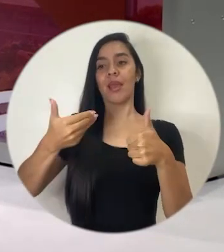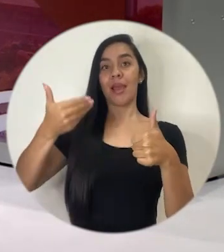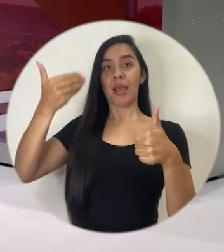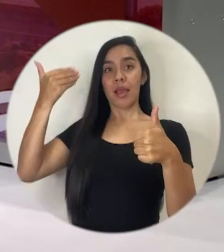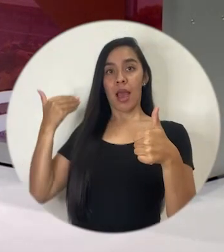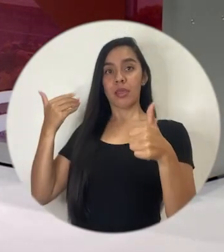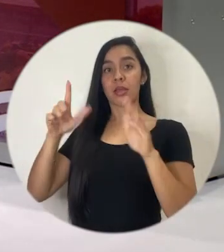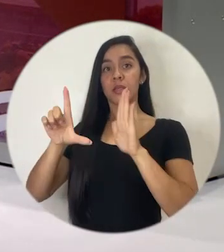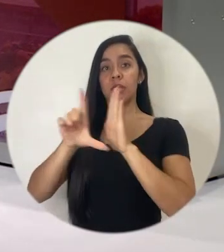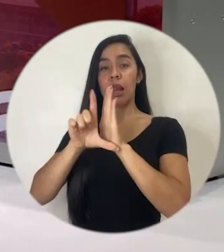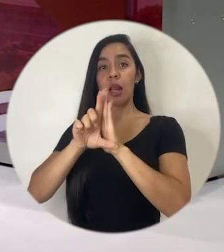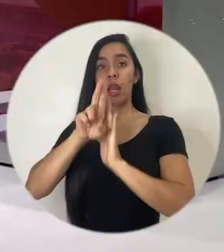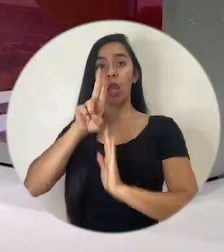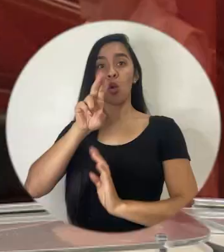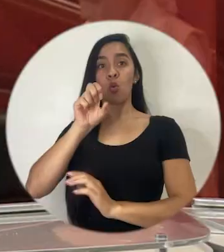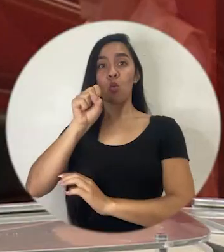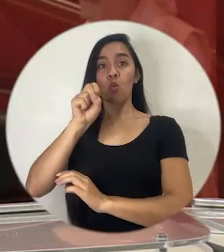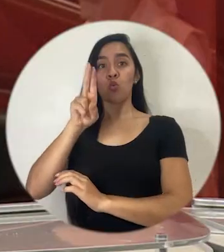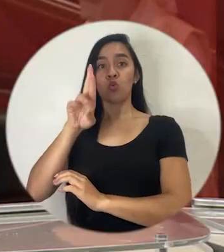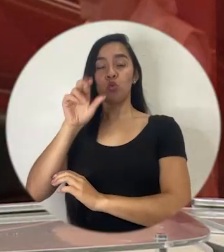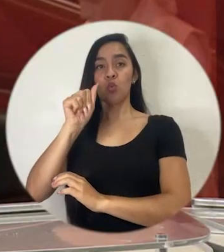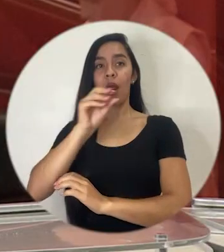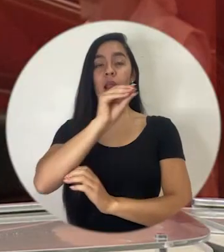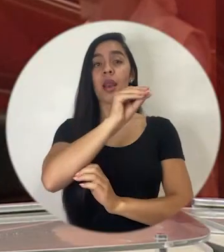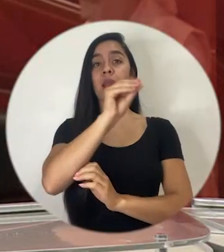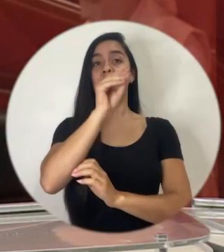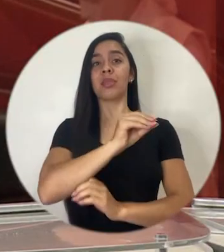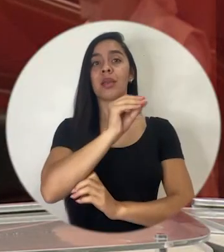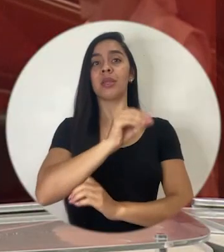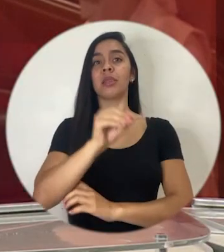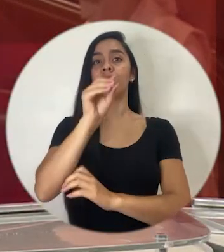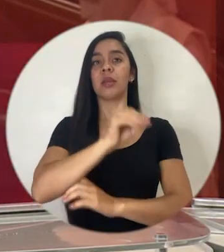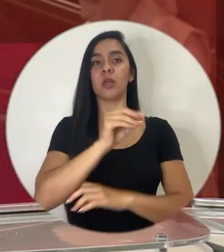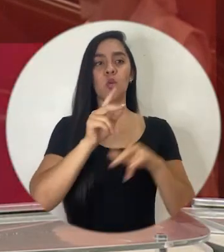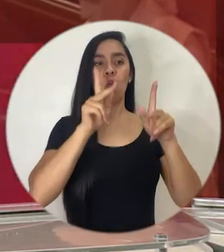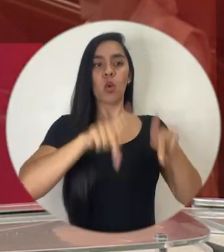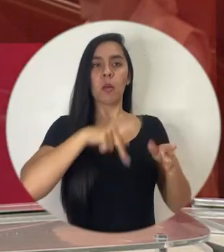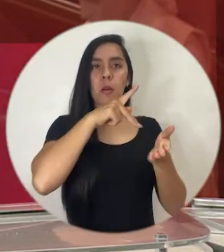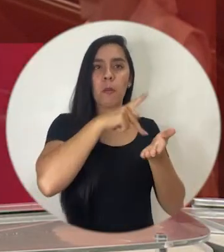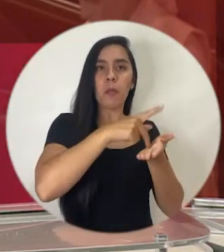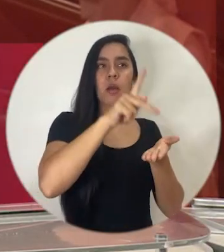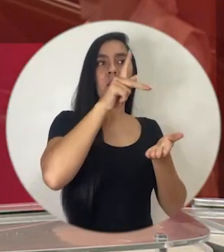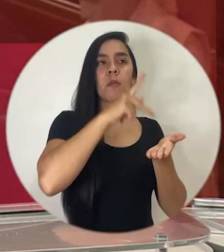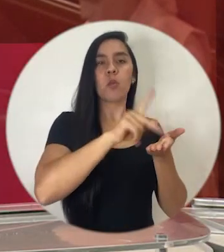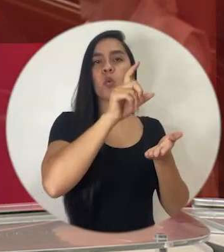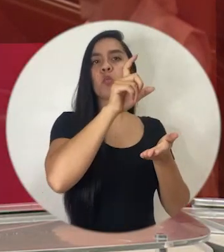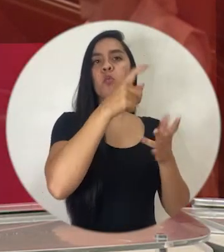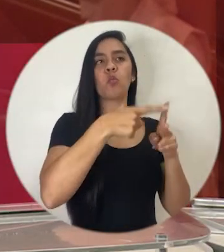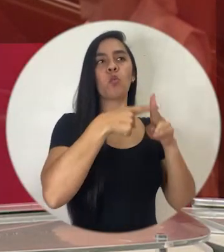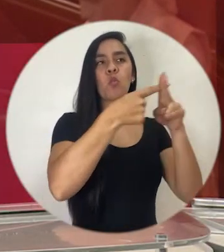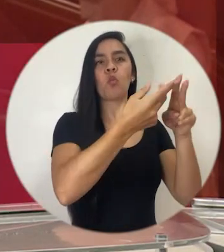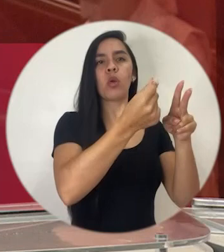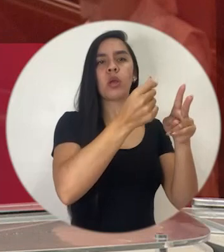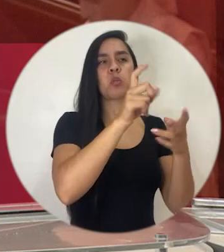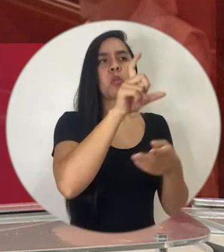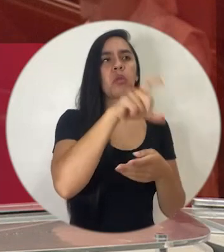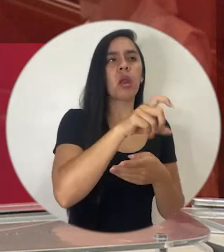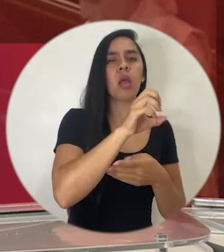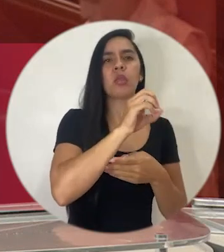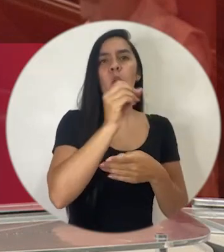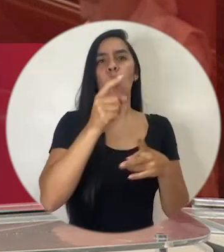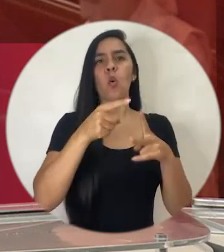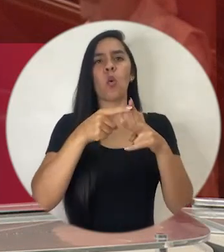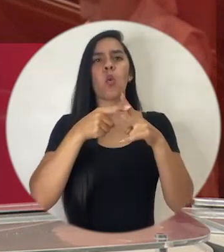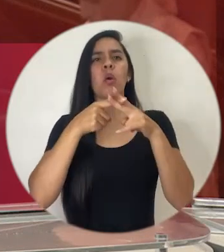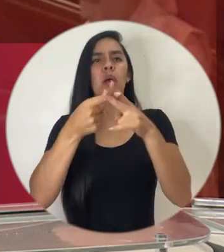existía la ley de usura, la tasa de interés que pagaba alguien con un crédito, podría ser una tarjeta o